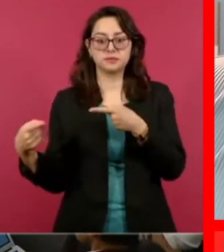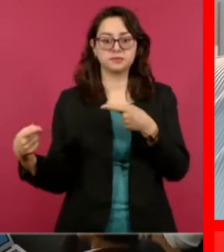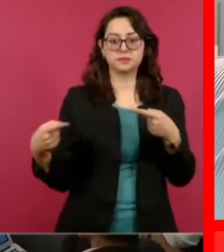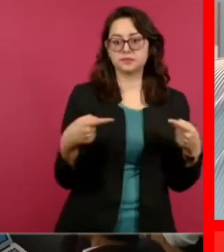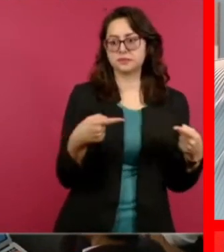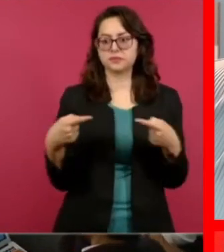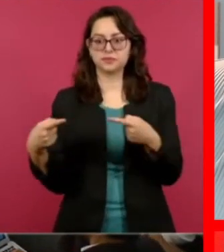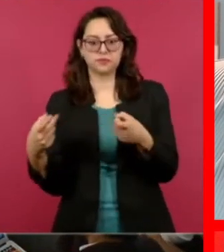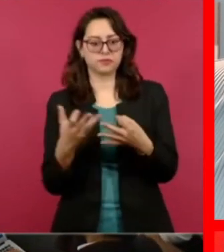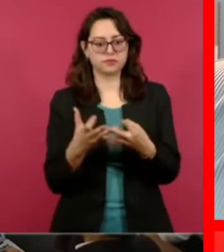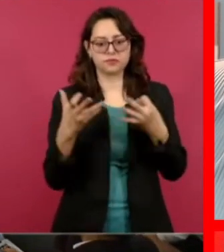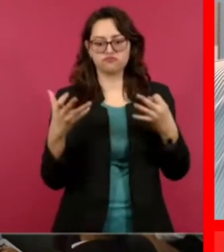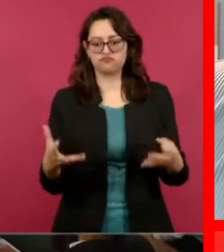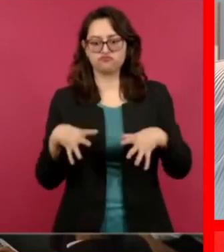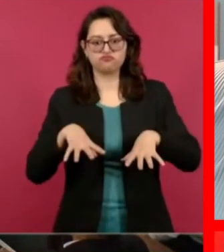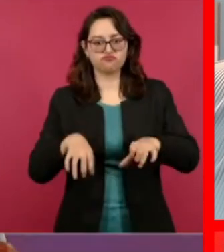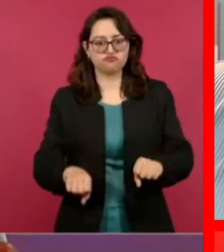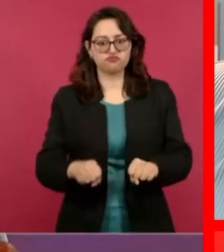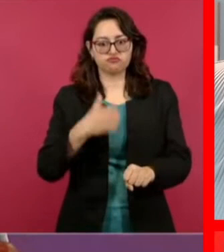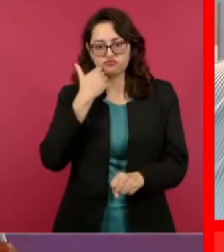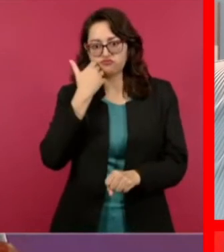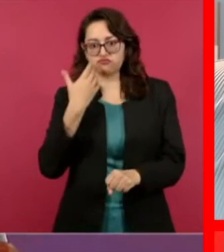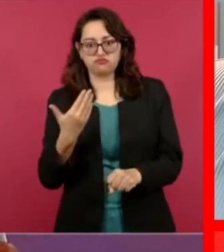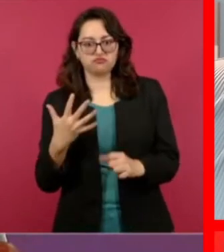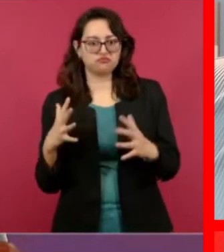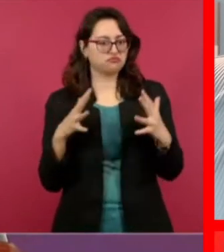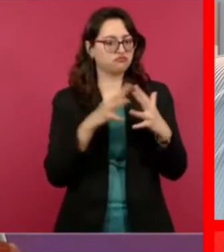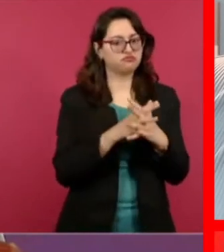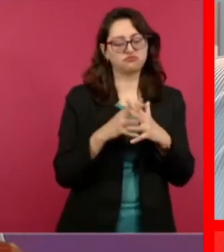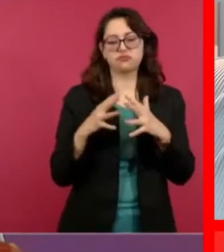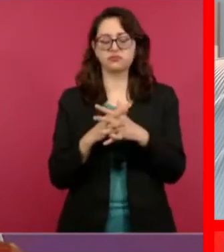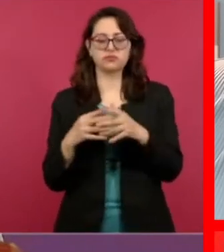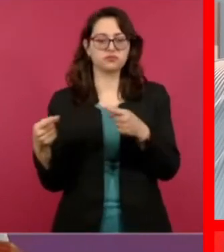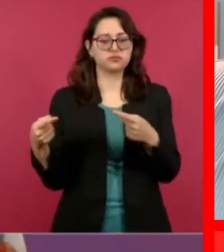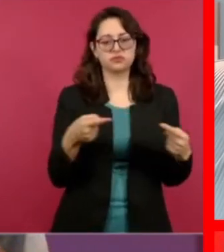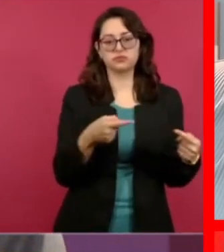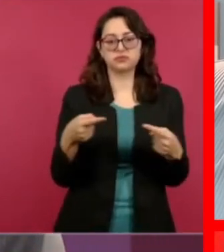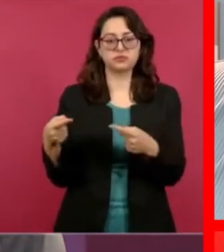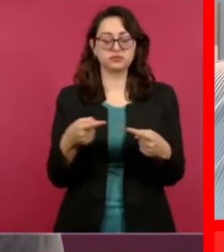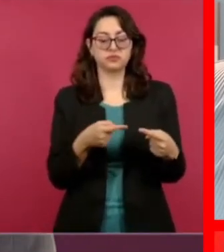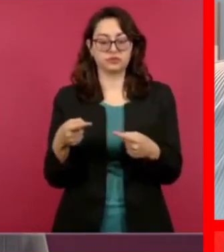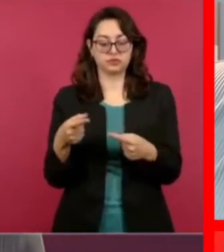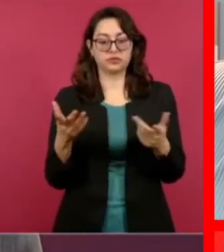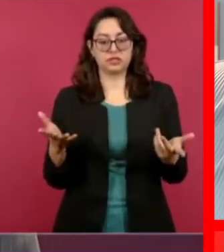territorio para tener espacios